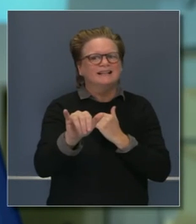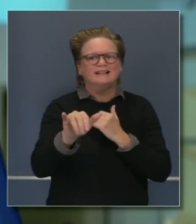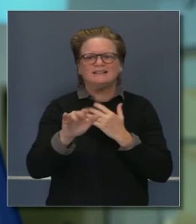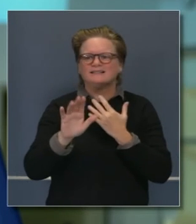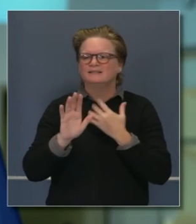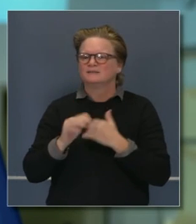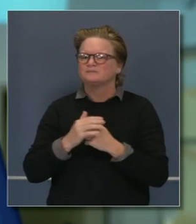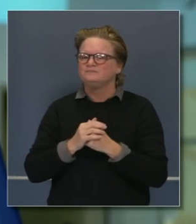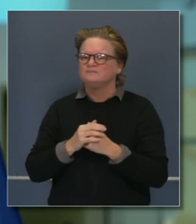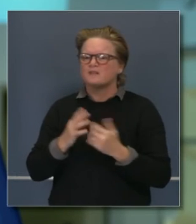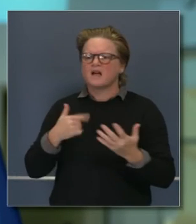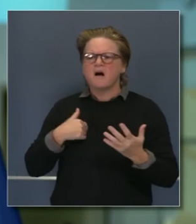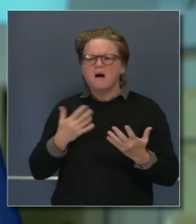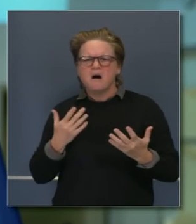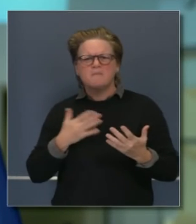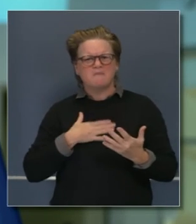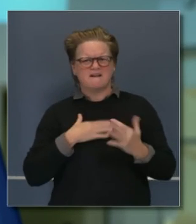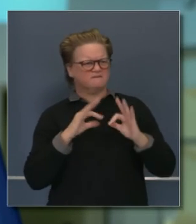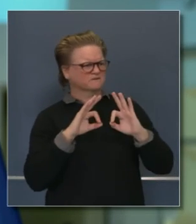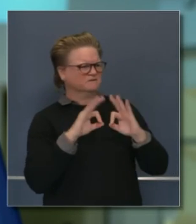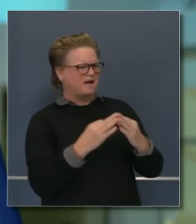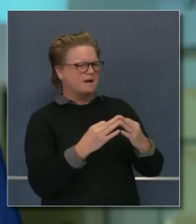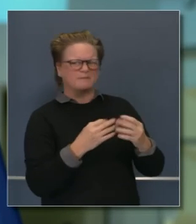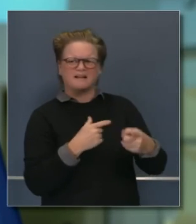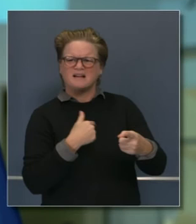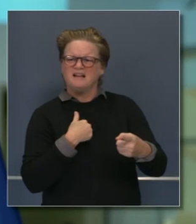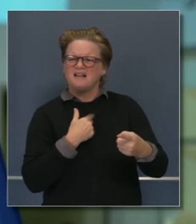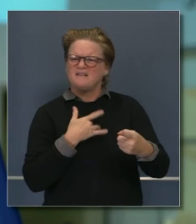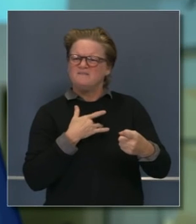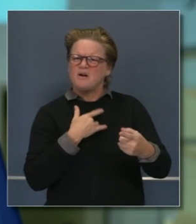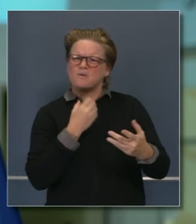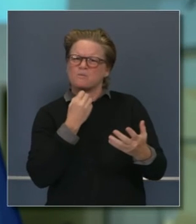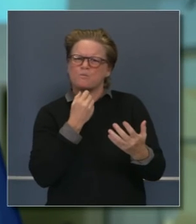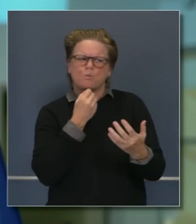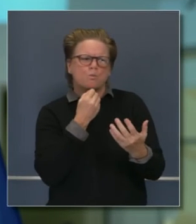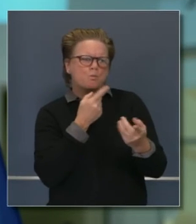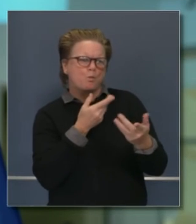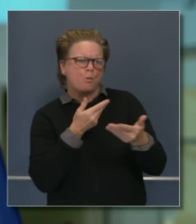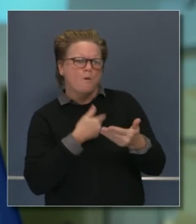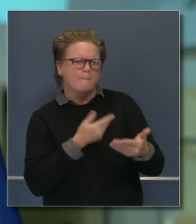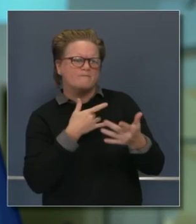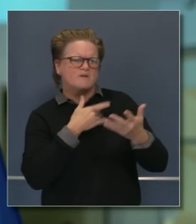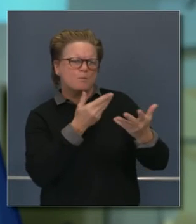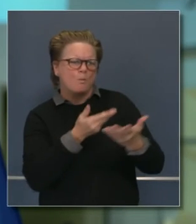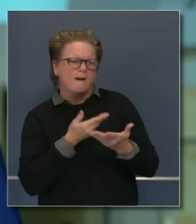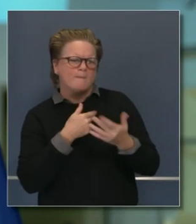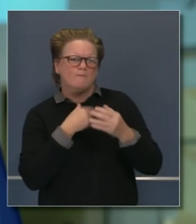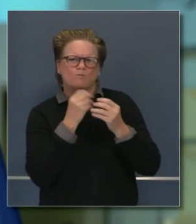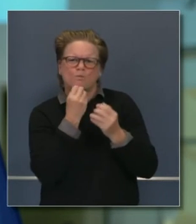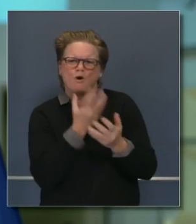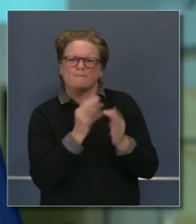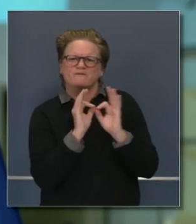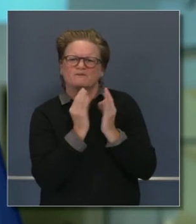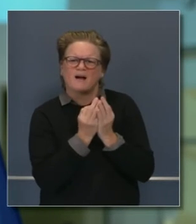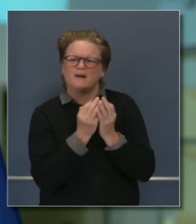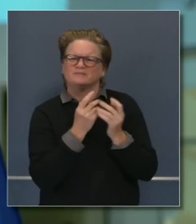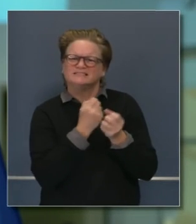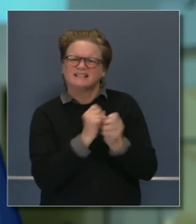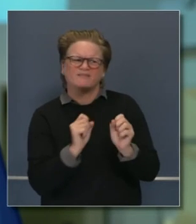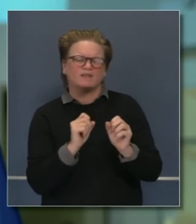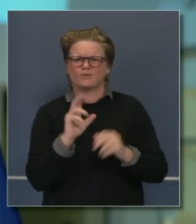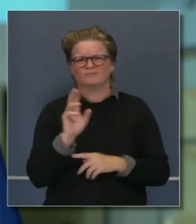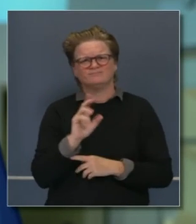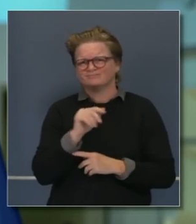No es el caso con COVID-19. Depende de quién ha estado en su casa, con quién vive usted. Eso es lo que importa. Así que no es